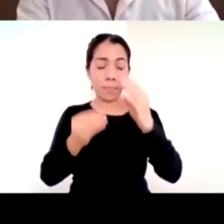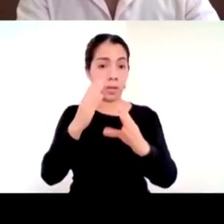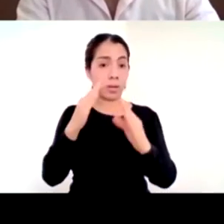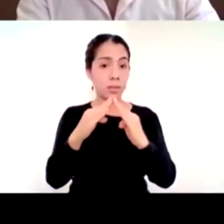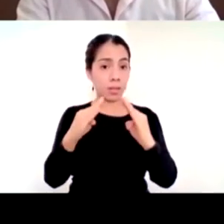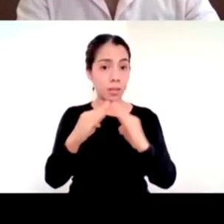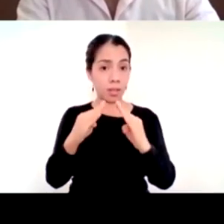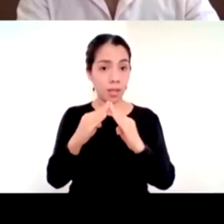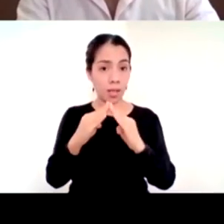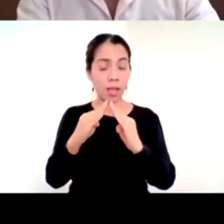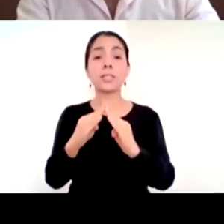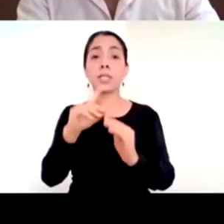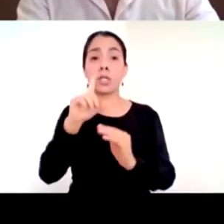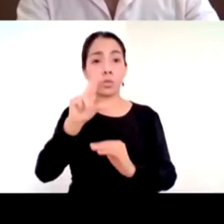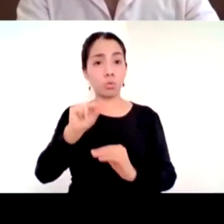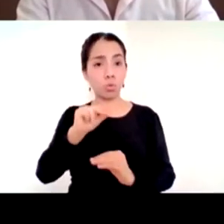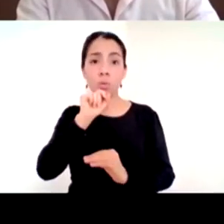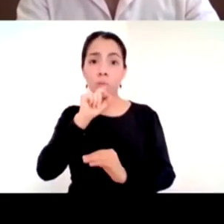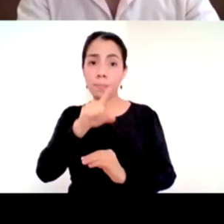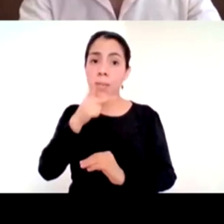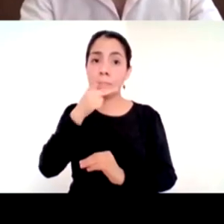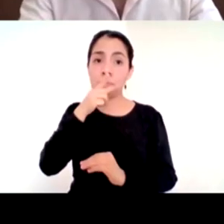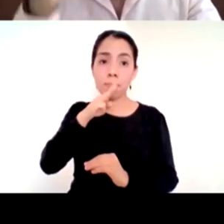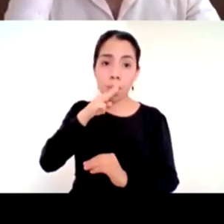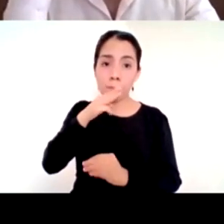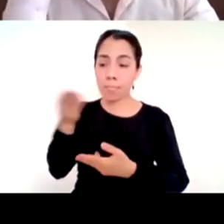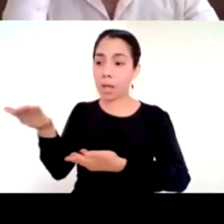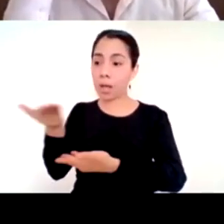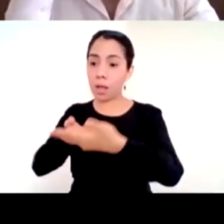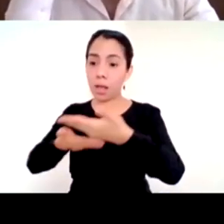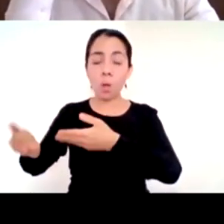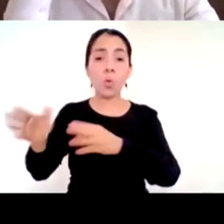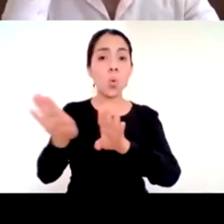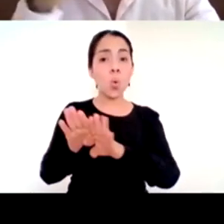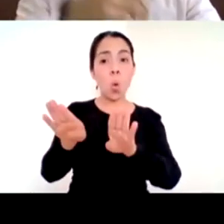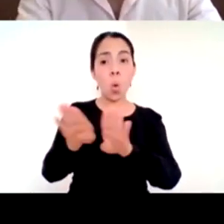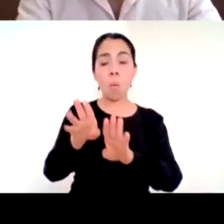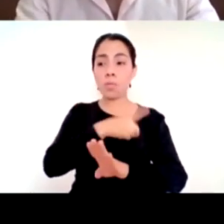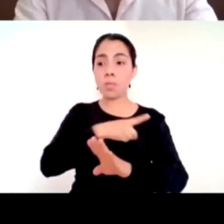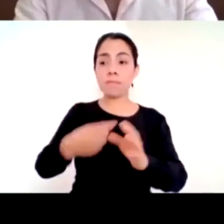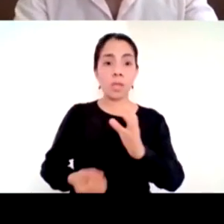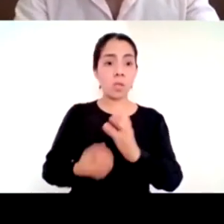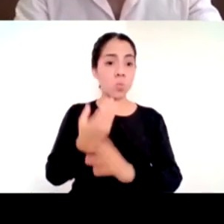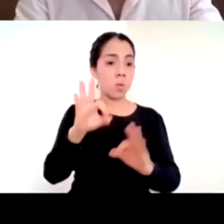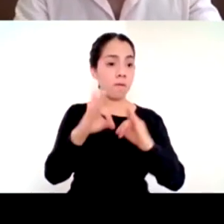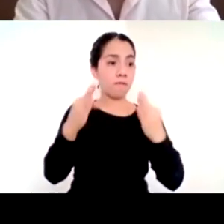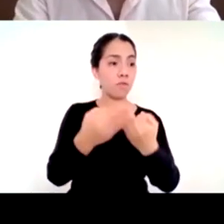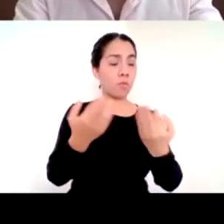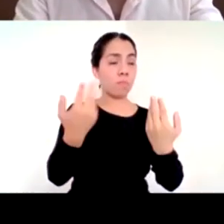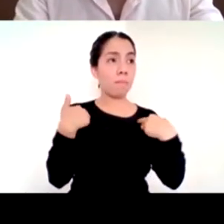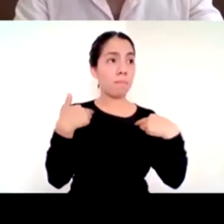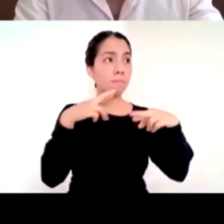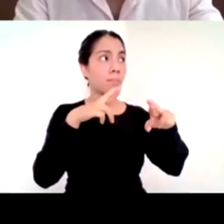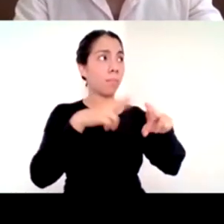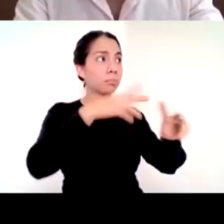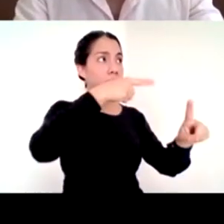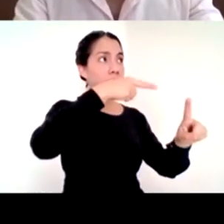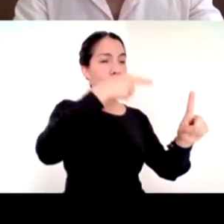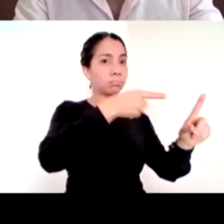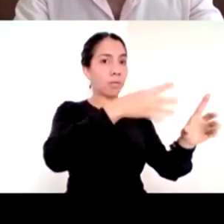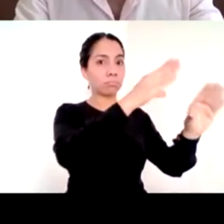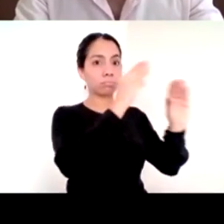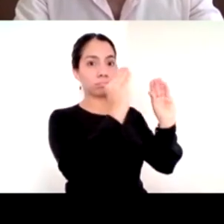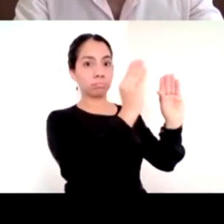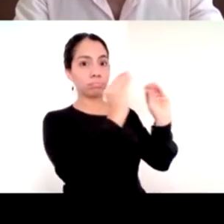padres de convivir a distancia con sus maestros de ajustarse a algo no esperado y por eso nos vamos a ajustar nosotros